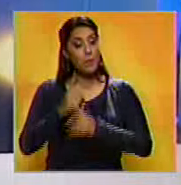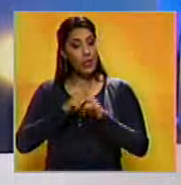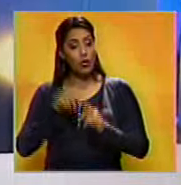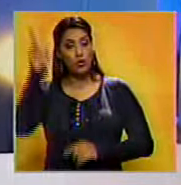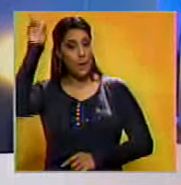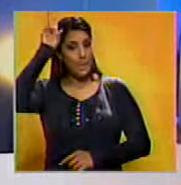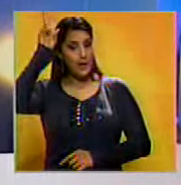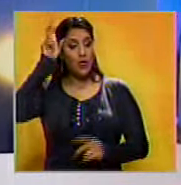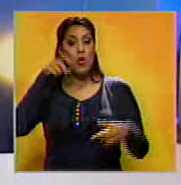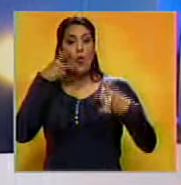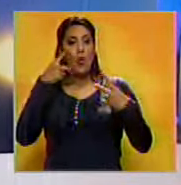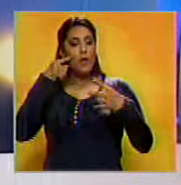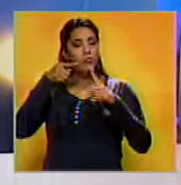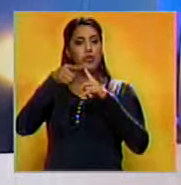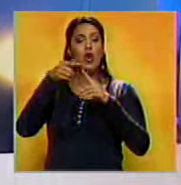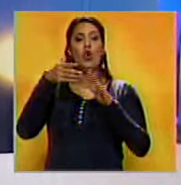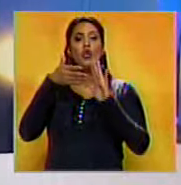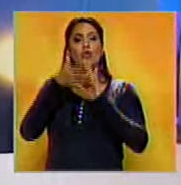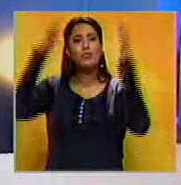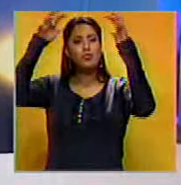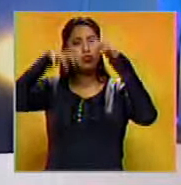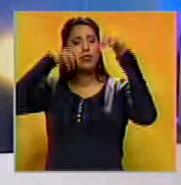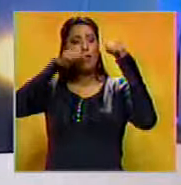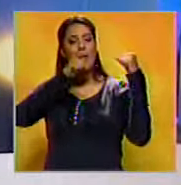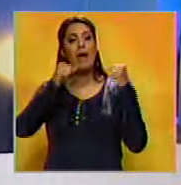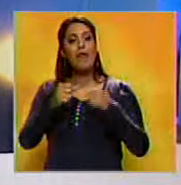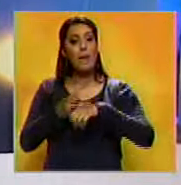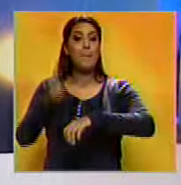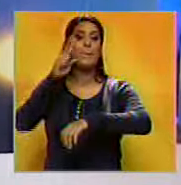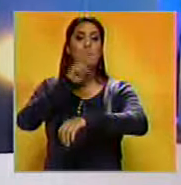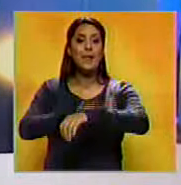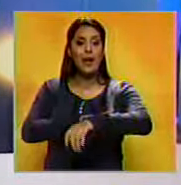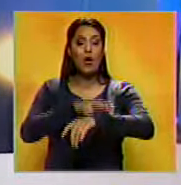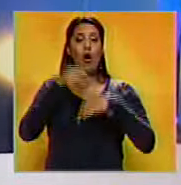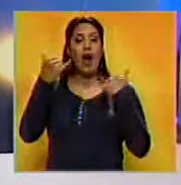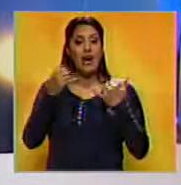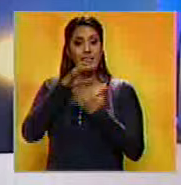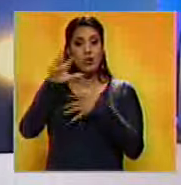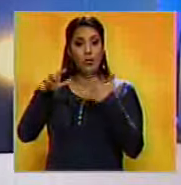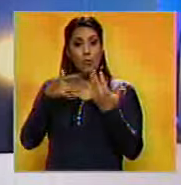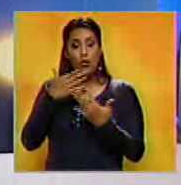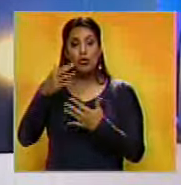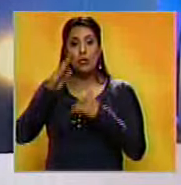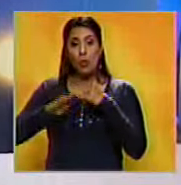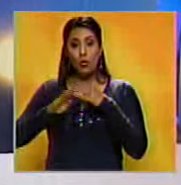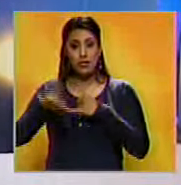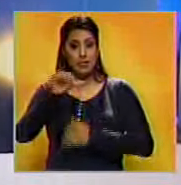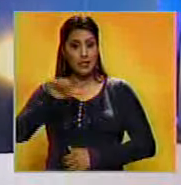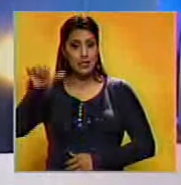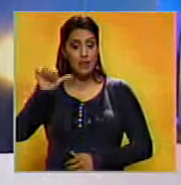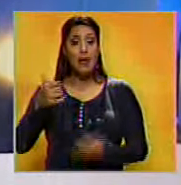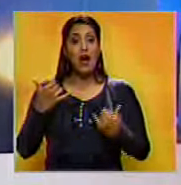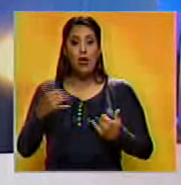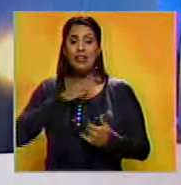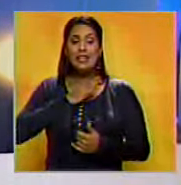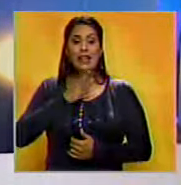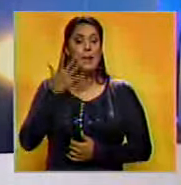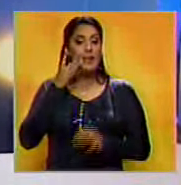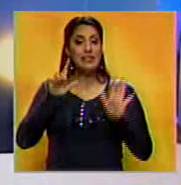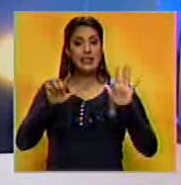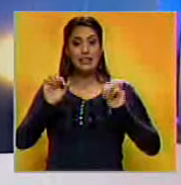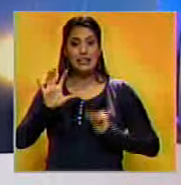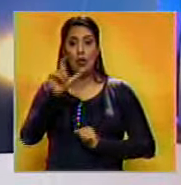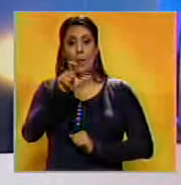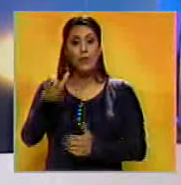En Perú, un nuevo frente de lluvias amenaza con intensificar las consecuencias de las inundaciones de las últimas semanas, que hasta el momento han dejado